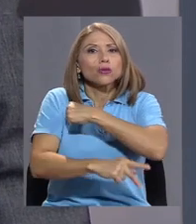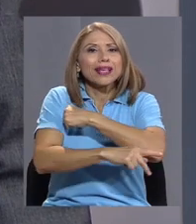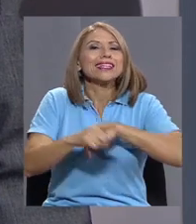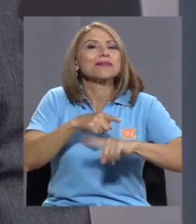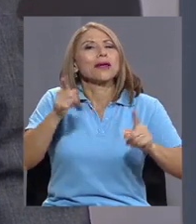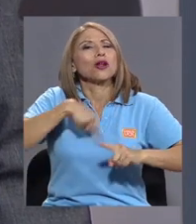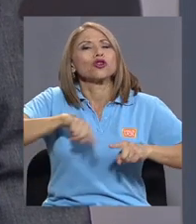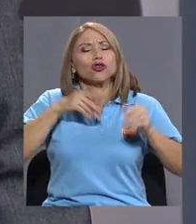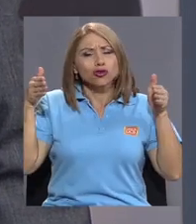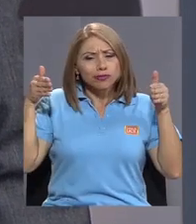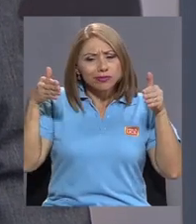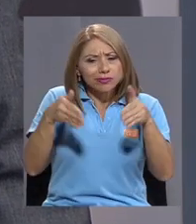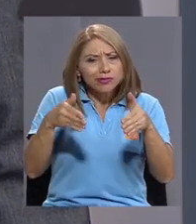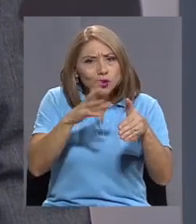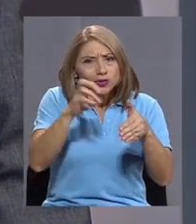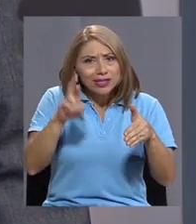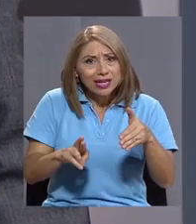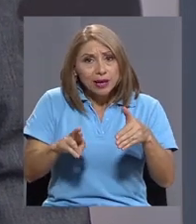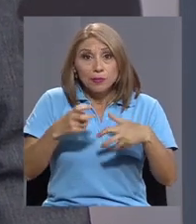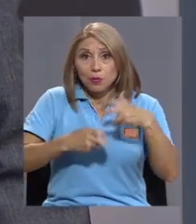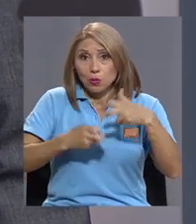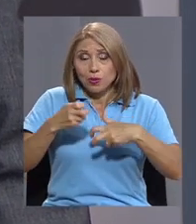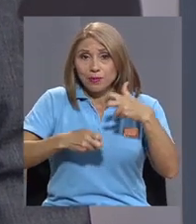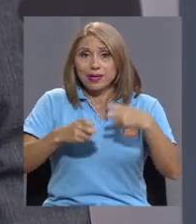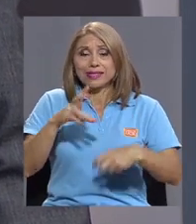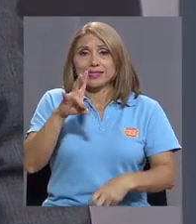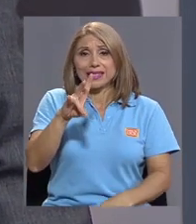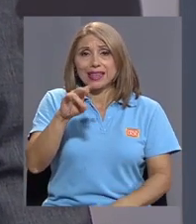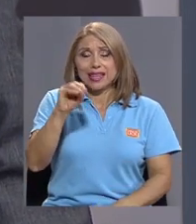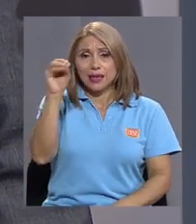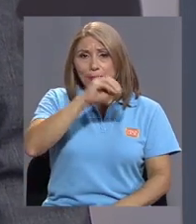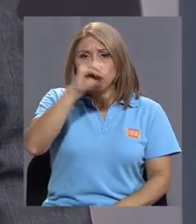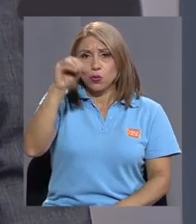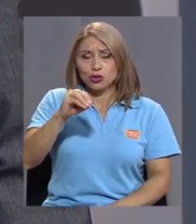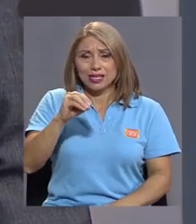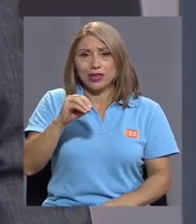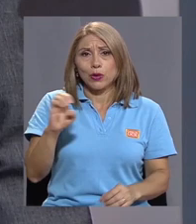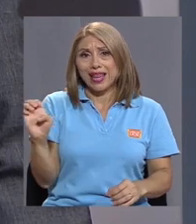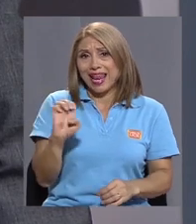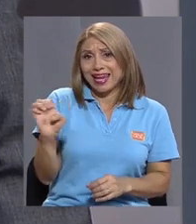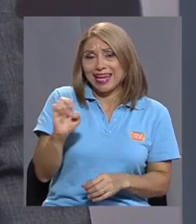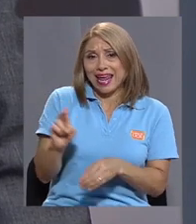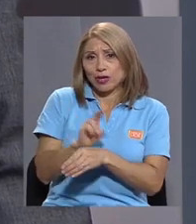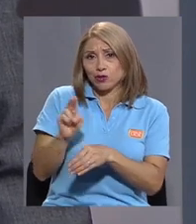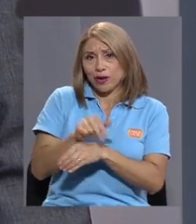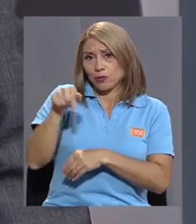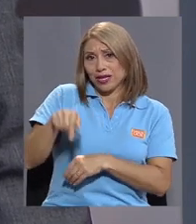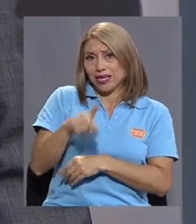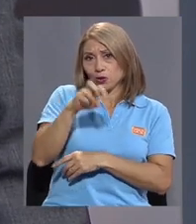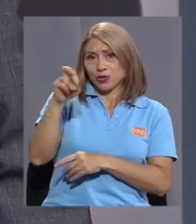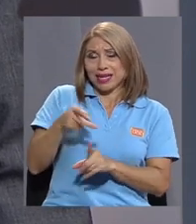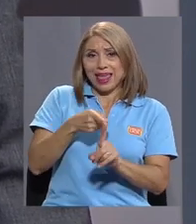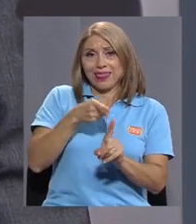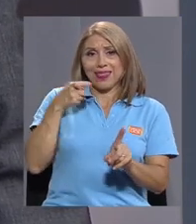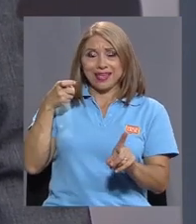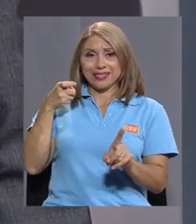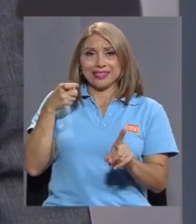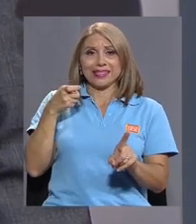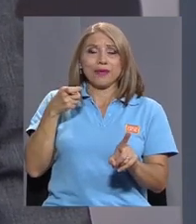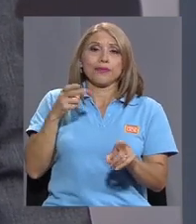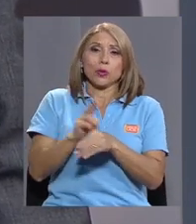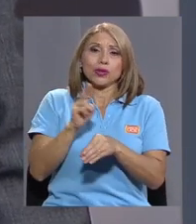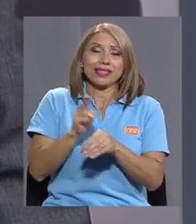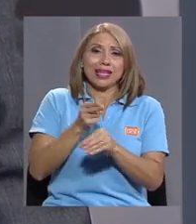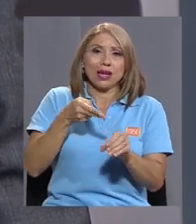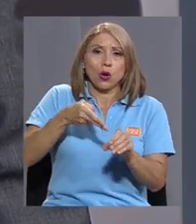territorio y el problema que tenemos tan grande de que el 70% de la energía que consumimos en el país proviene de la